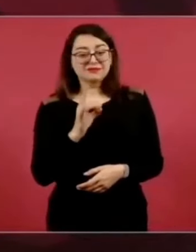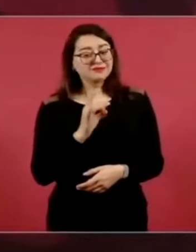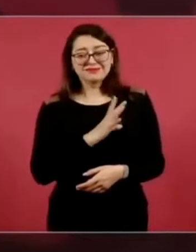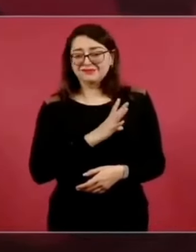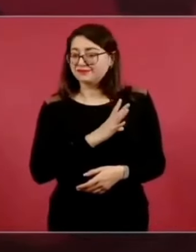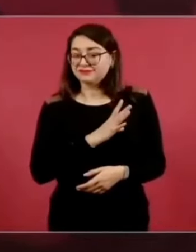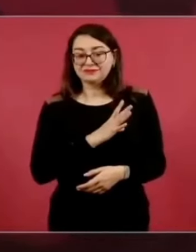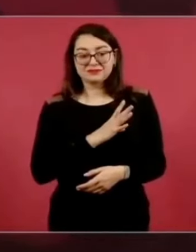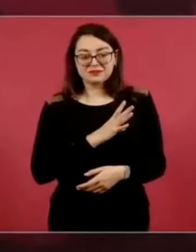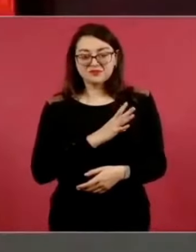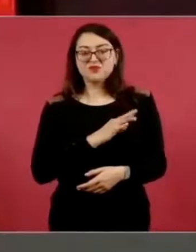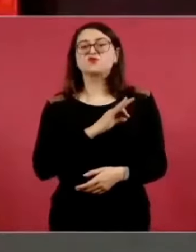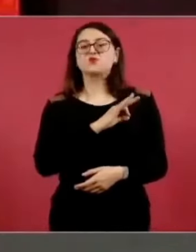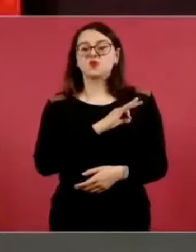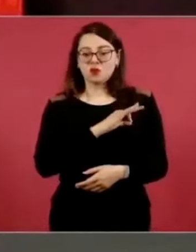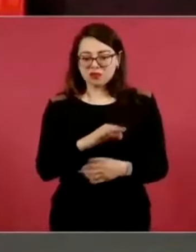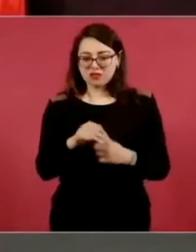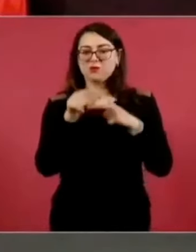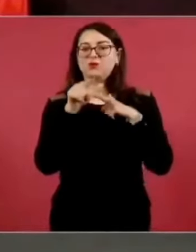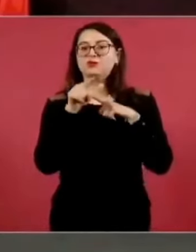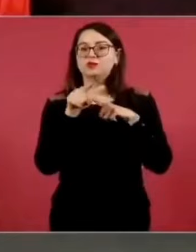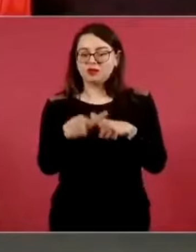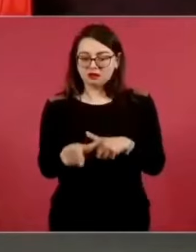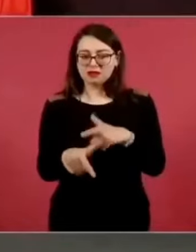Vamos a seguir avanzando.